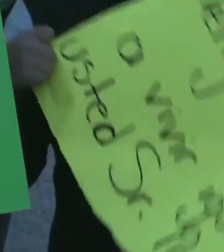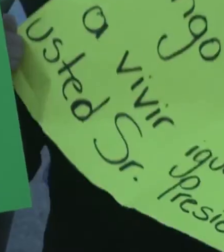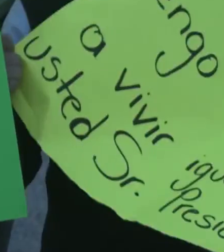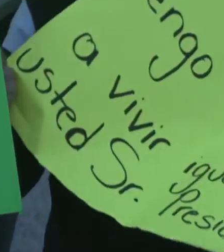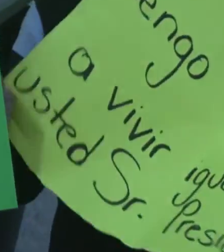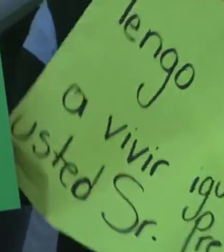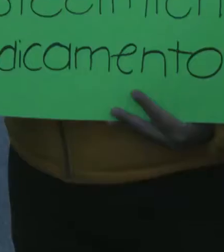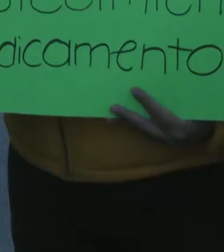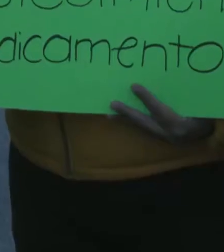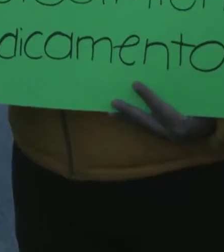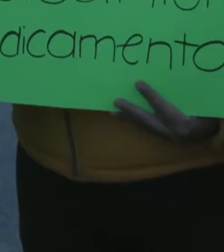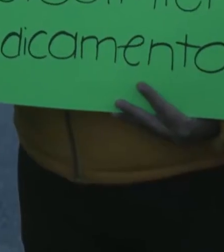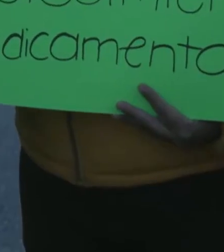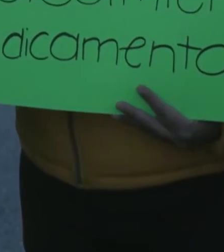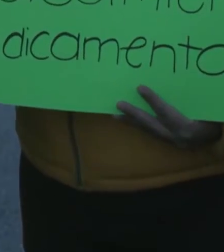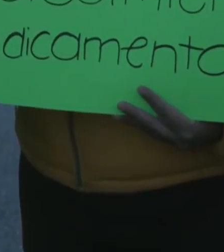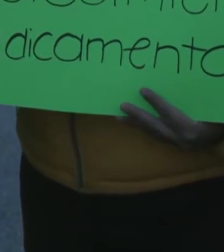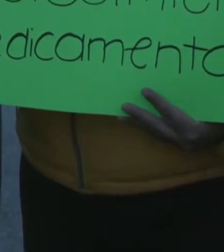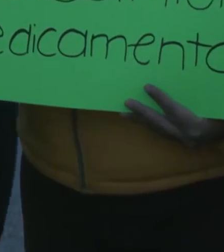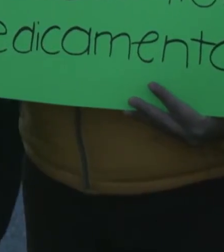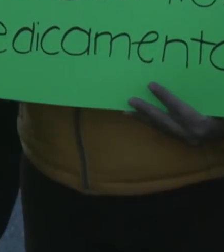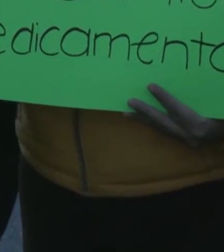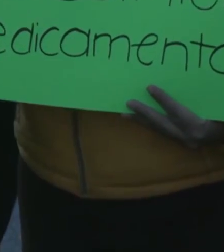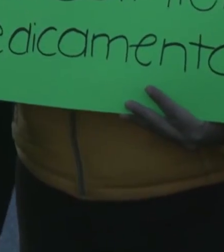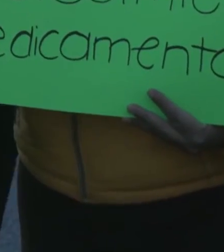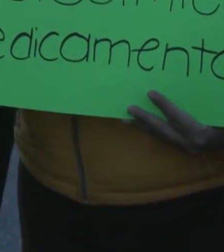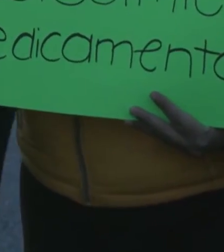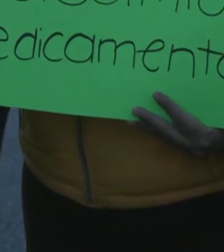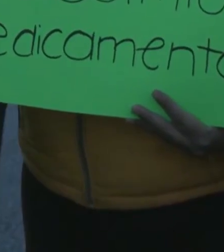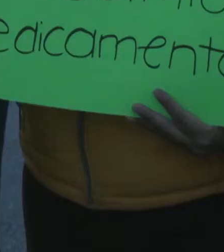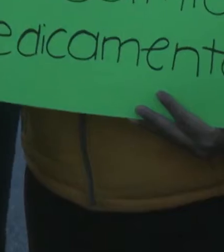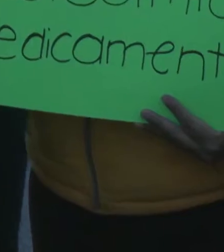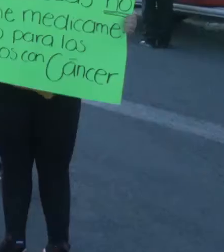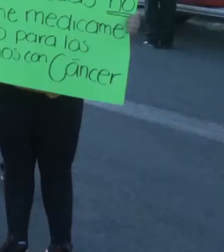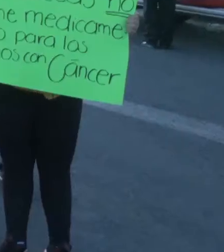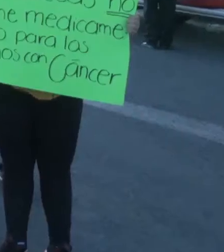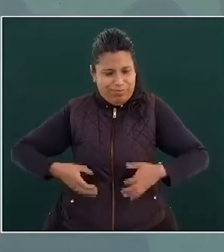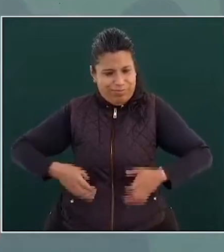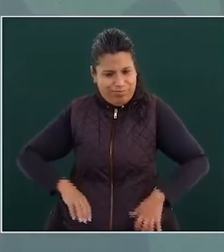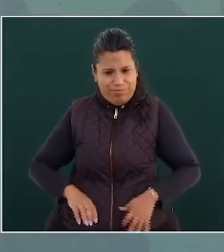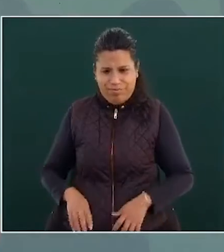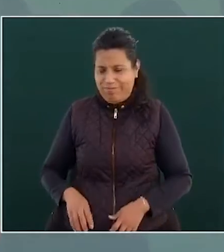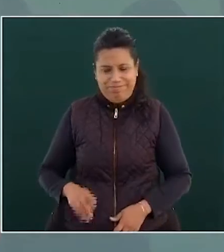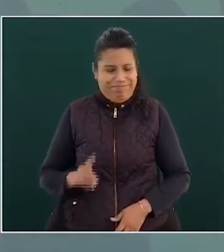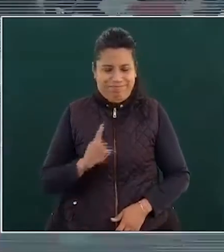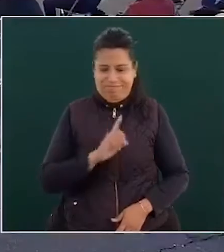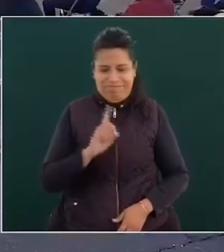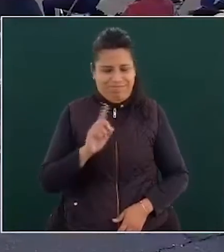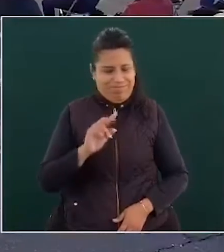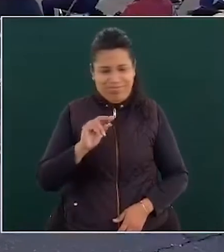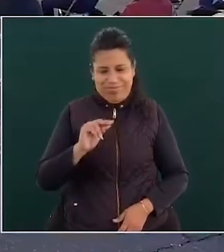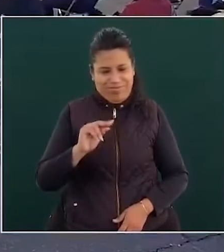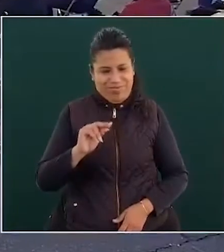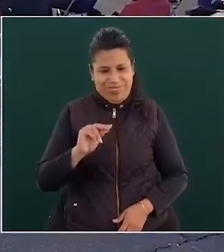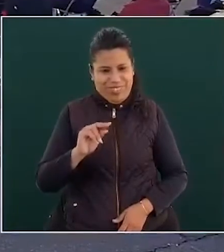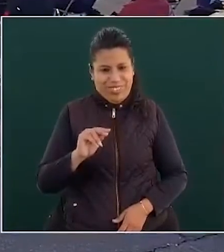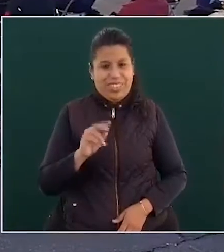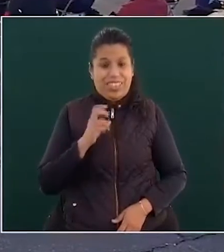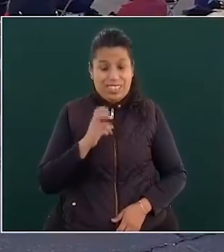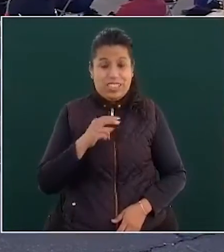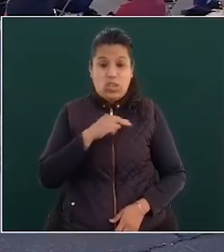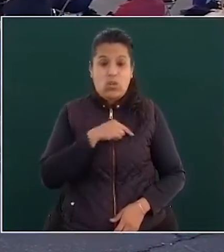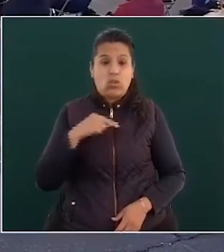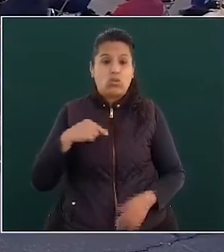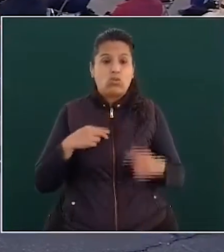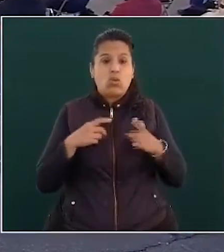todo niñas y niños que sufren por no recibirlos a tiempo, en algunos casos desde hace tres años. Ya estamos comprando